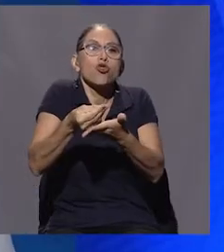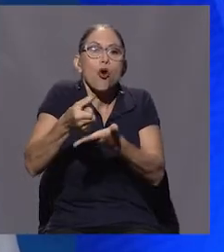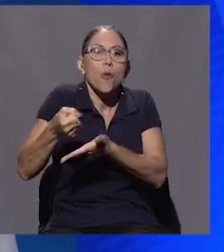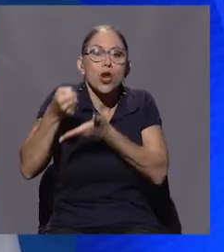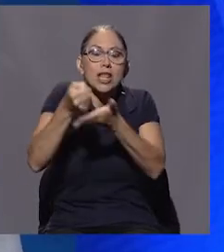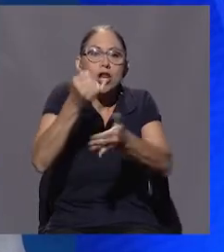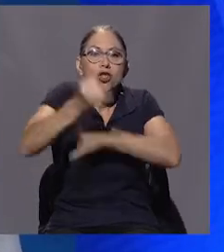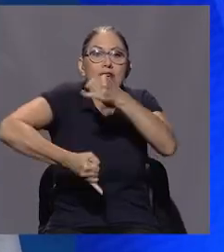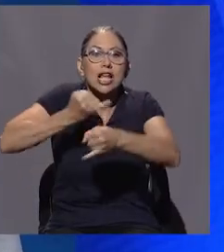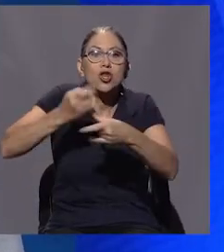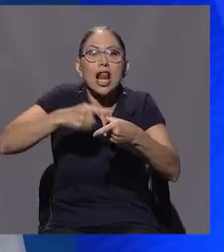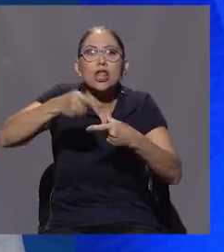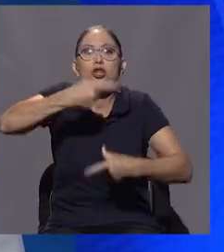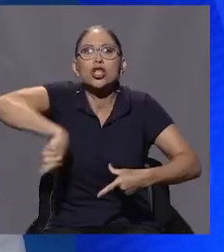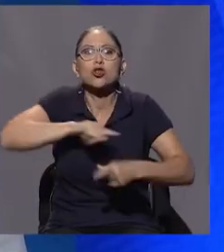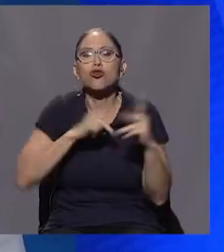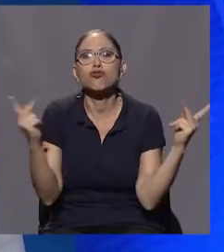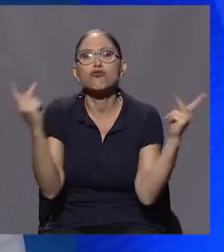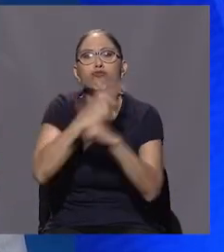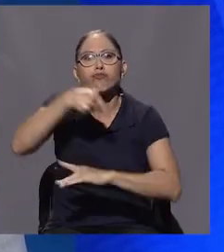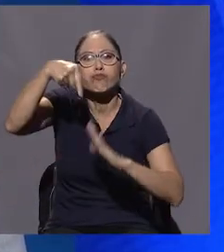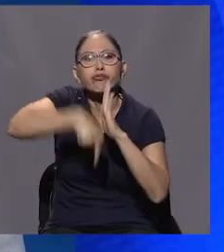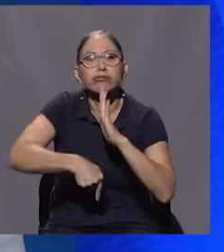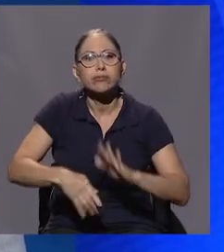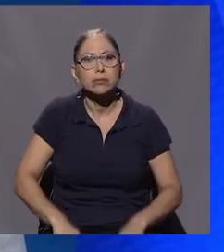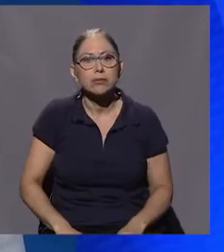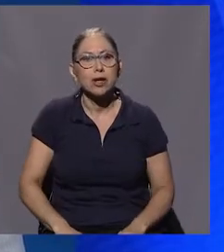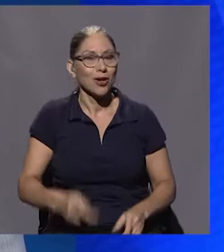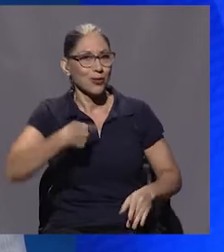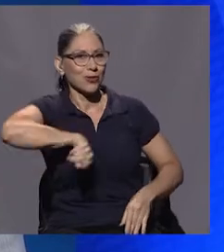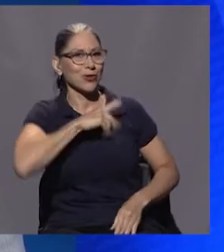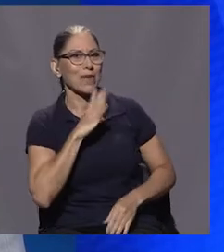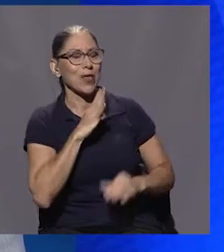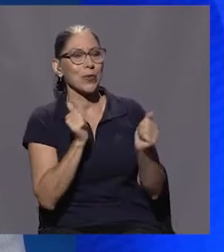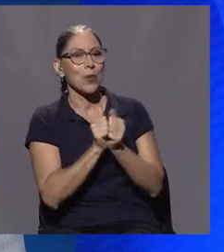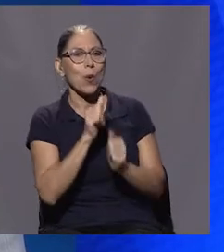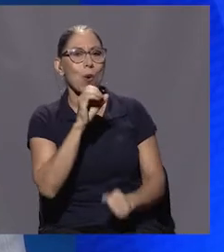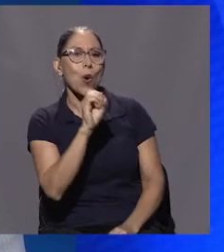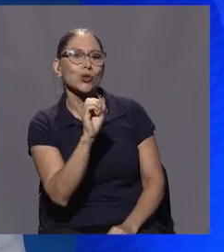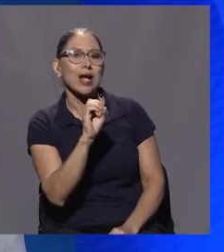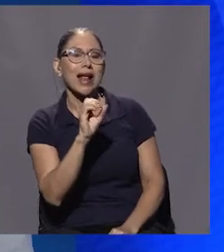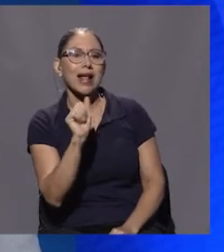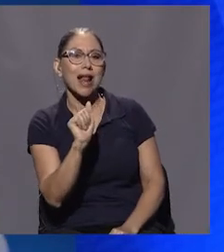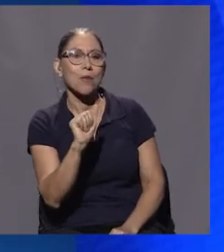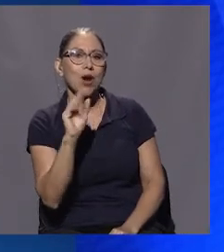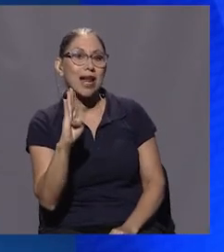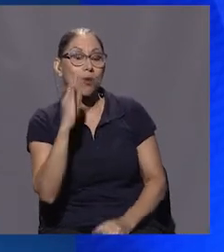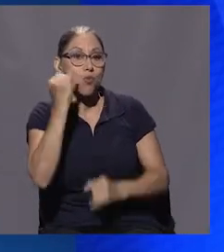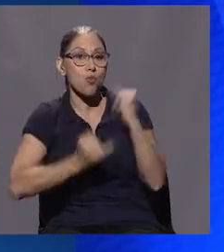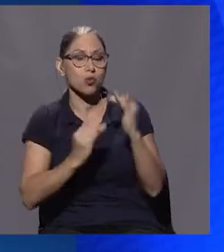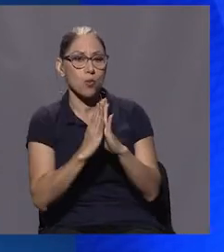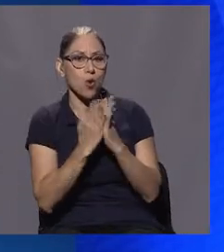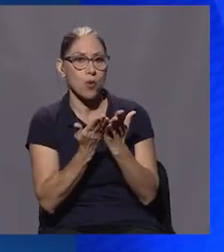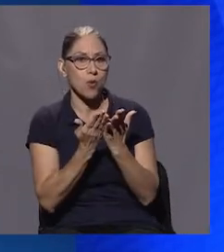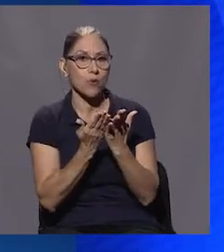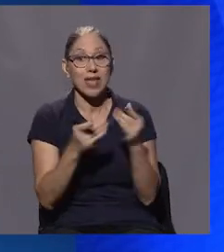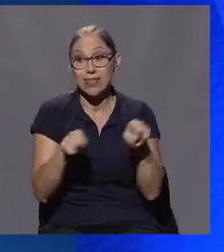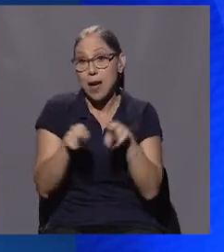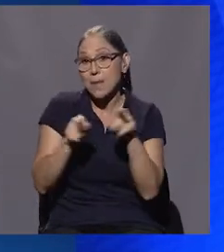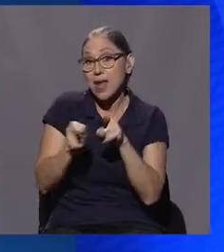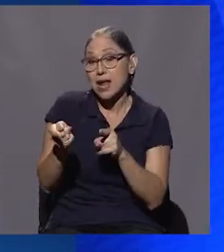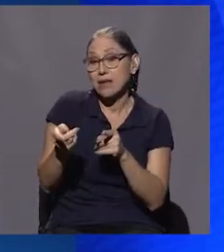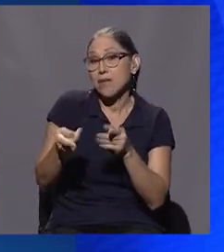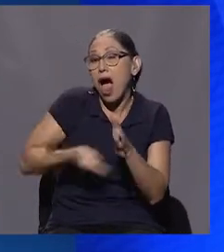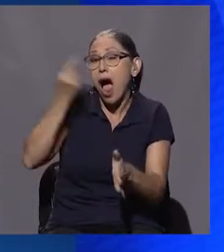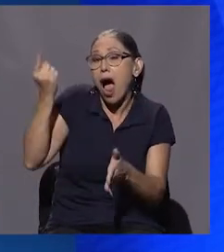esa frase de don Oscar Aguilar Buggarelli. Estamos conversando sobre su último libro y cómo los medios de comunicación en